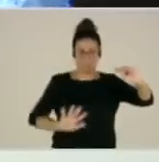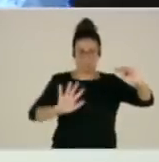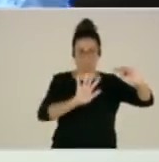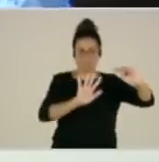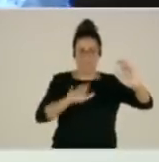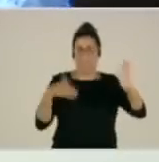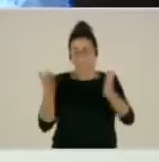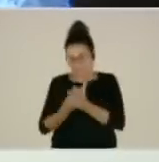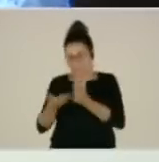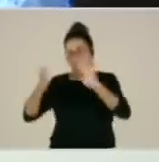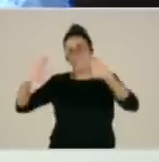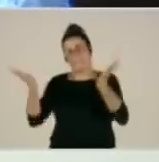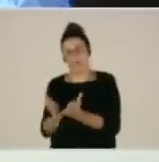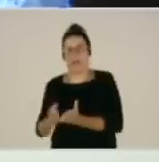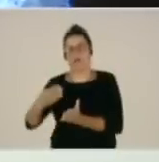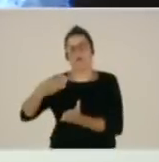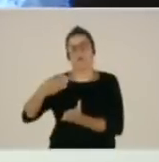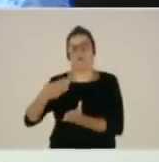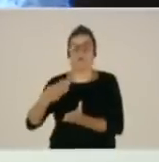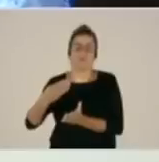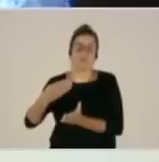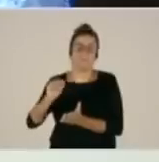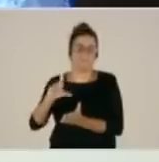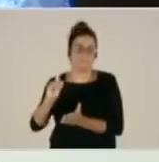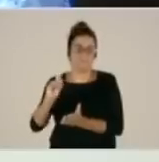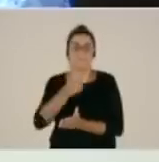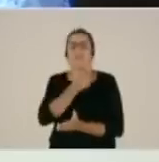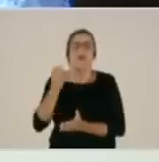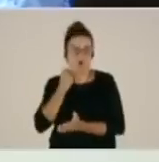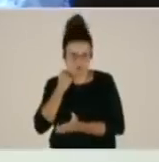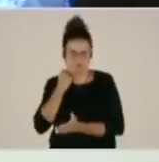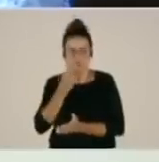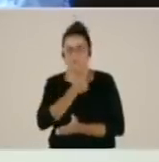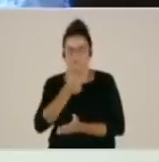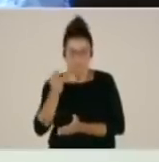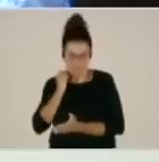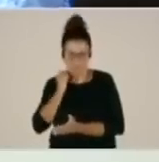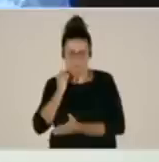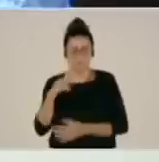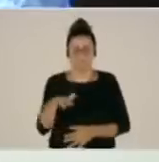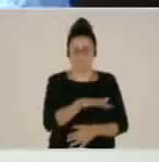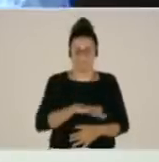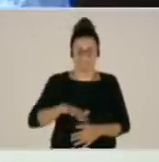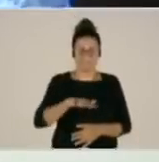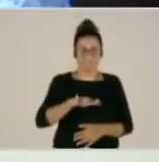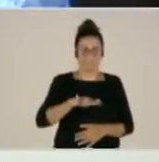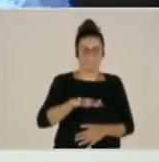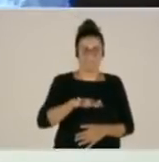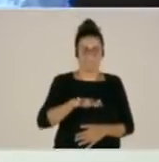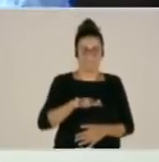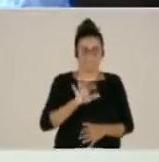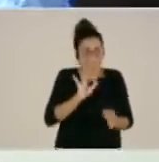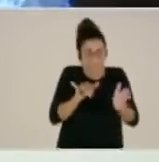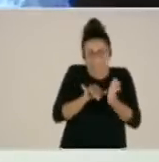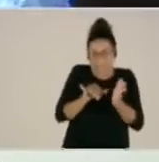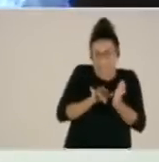el barranco de Badajoz. En principio el frente está pegado al punto de ignición, con el